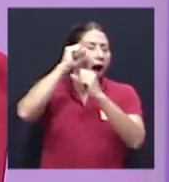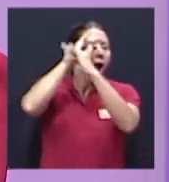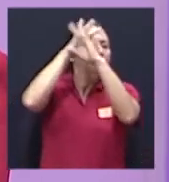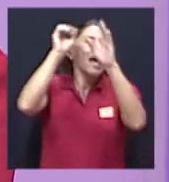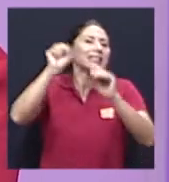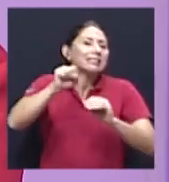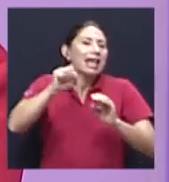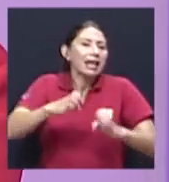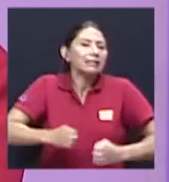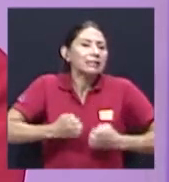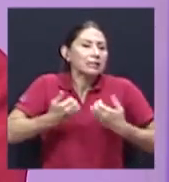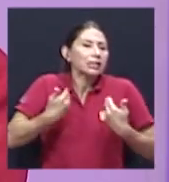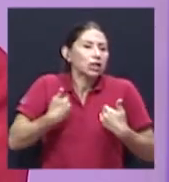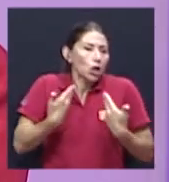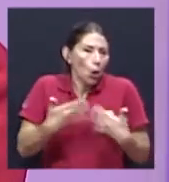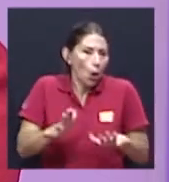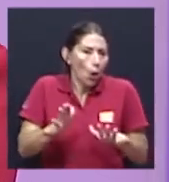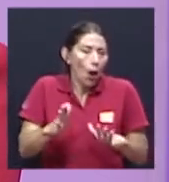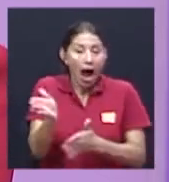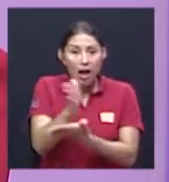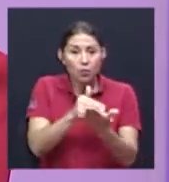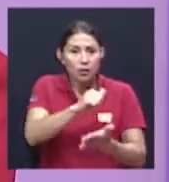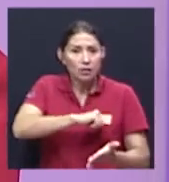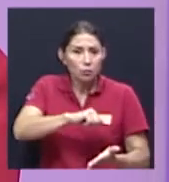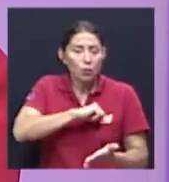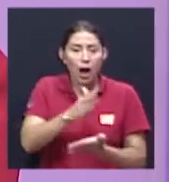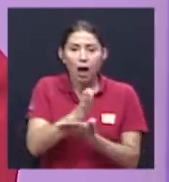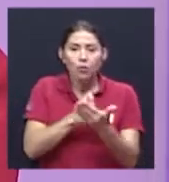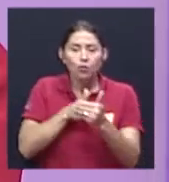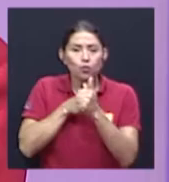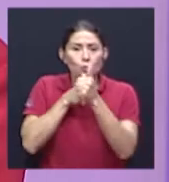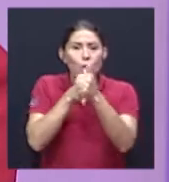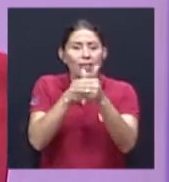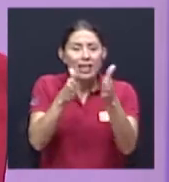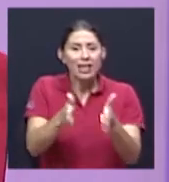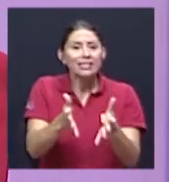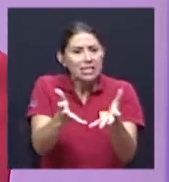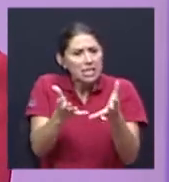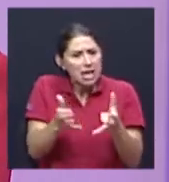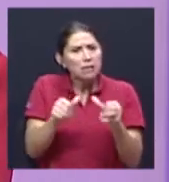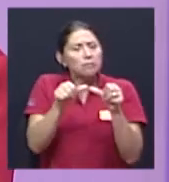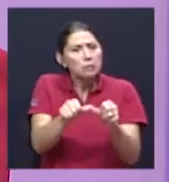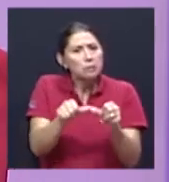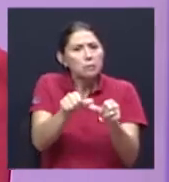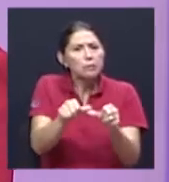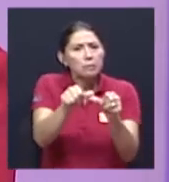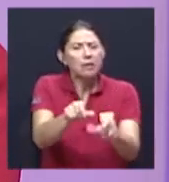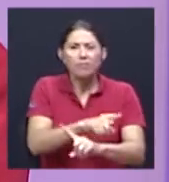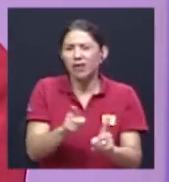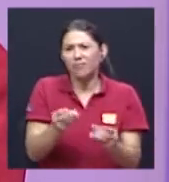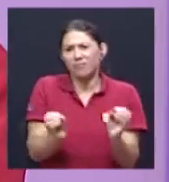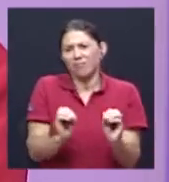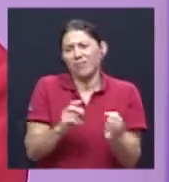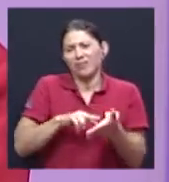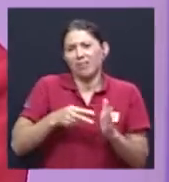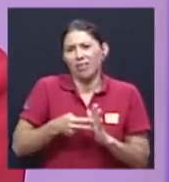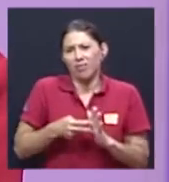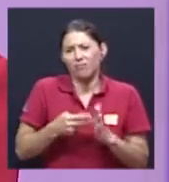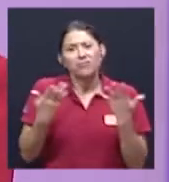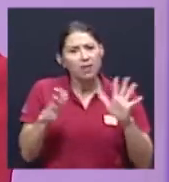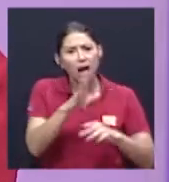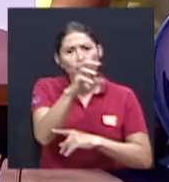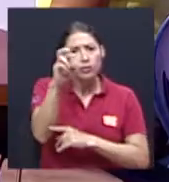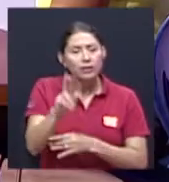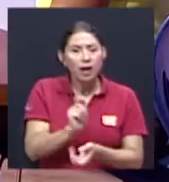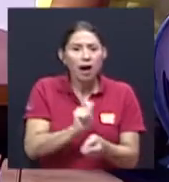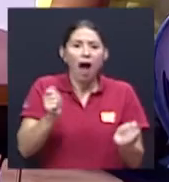algunas autoridades y algunos líderes que lo quieren mantener a ultranza, pero no tiene mayor sentido, Costa Rica ha cambiado, las creencias